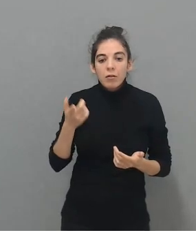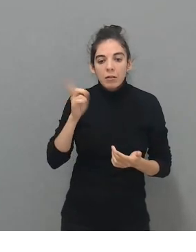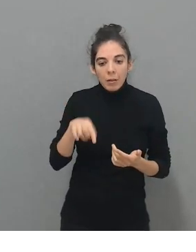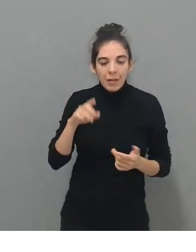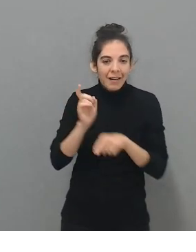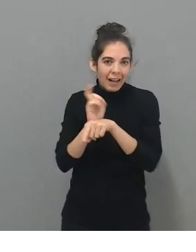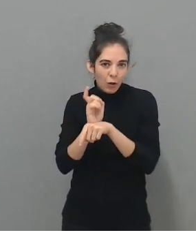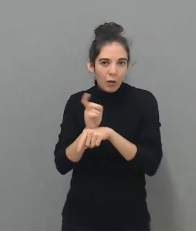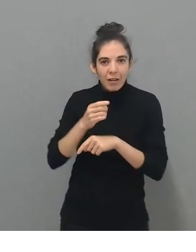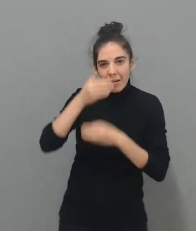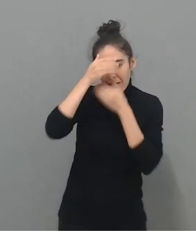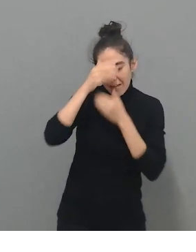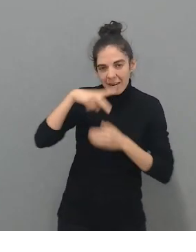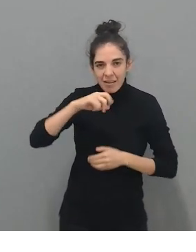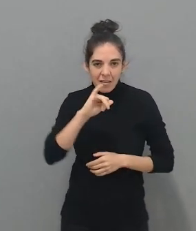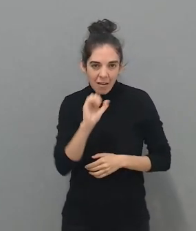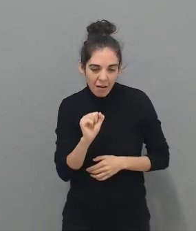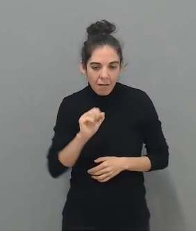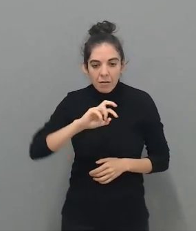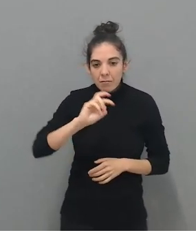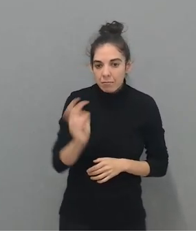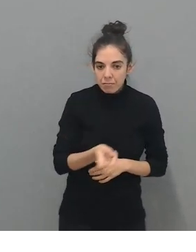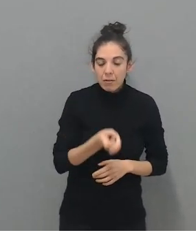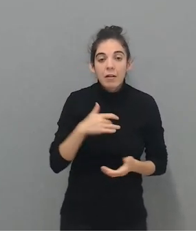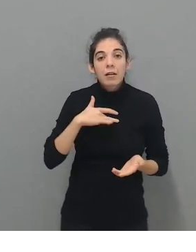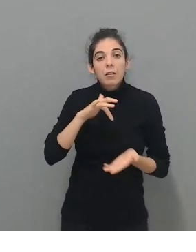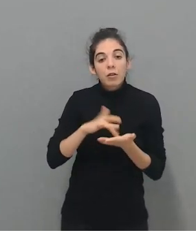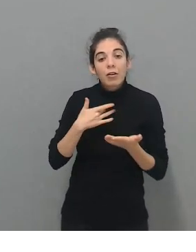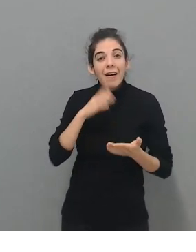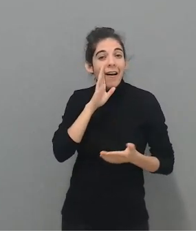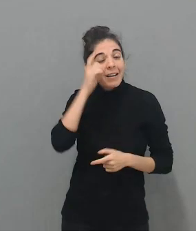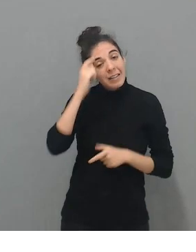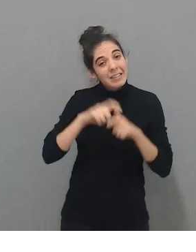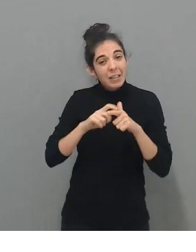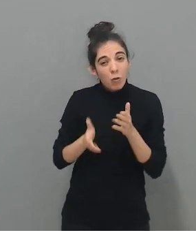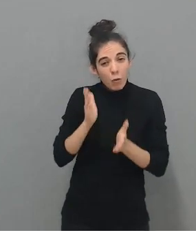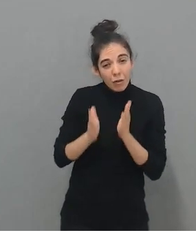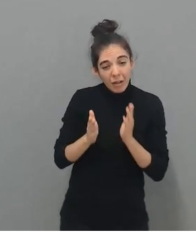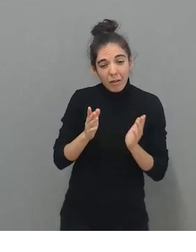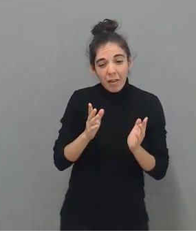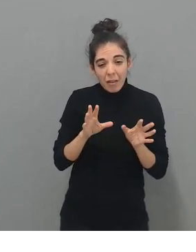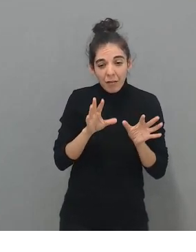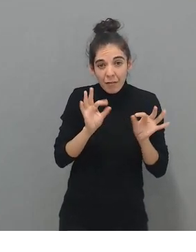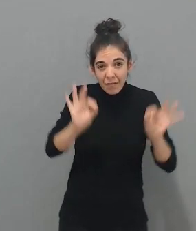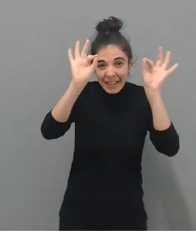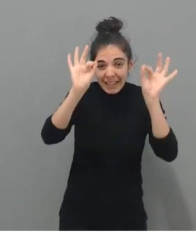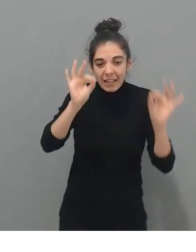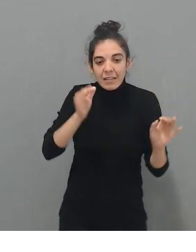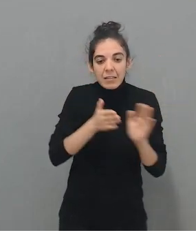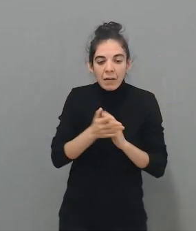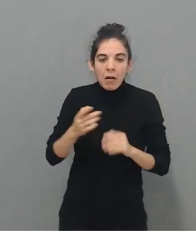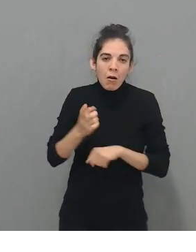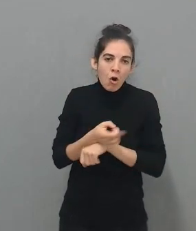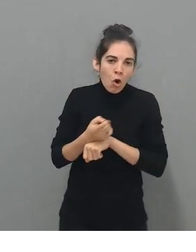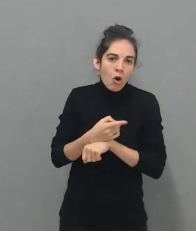lo que os comentaba del tema de la psicomotricidad fina, hacíamos muchas bolitas y hacer horas y horas bolitas de plastilina. Llega un momento